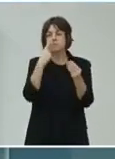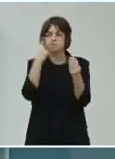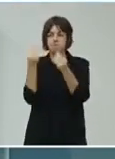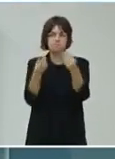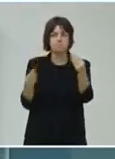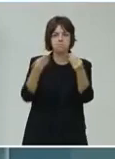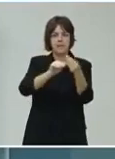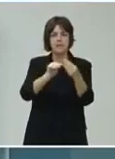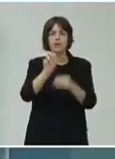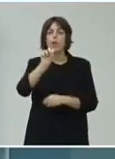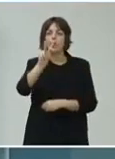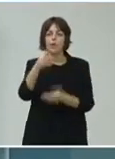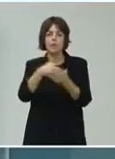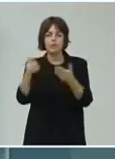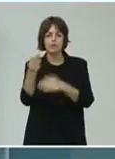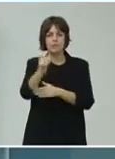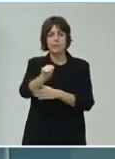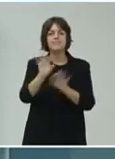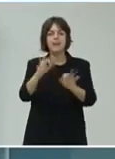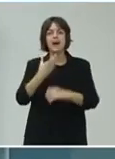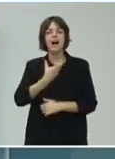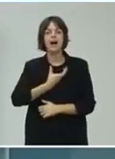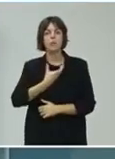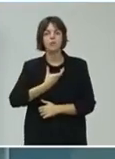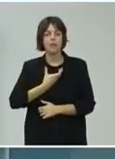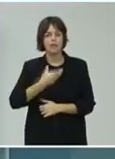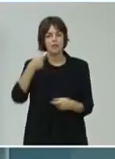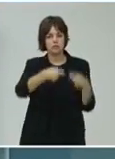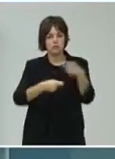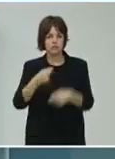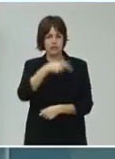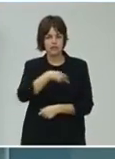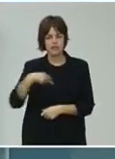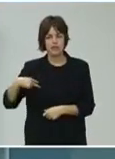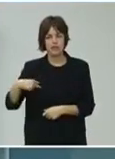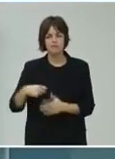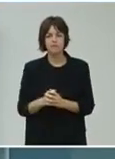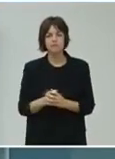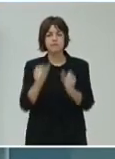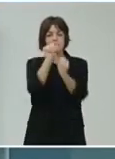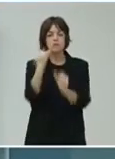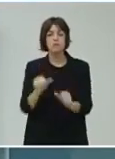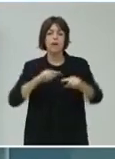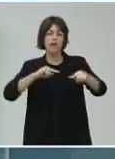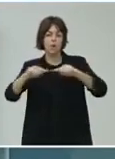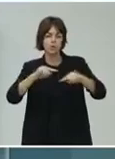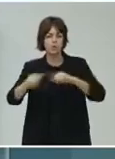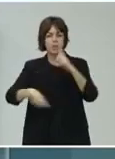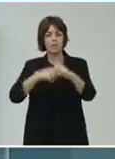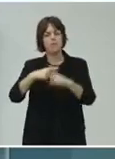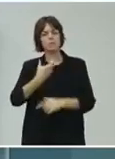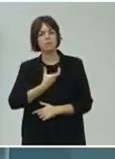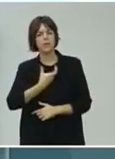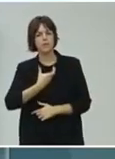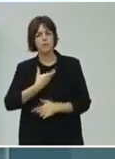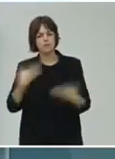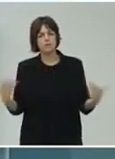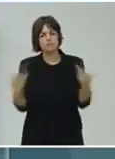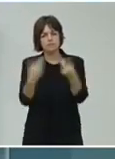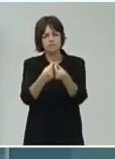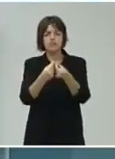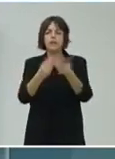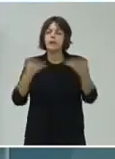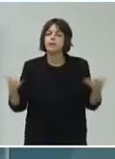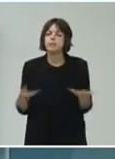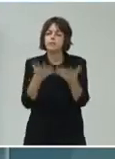la suma de otros 12 aportados por los ayuntamientos de Cantabria. De este modo, el Ejecutivo y los municipios impulsarán de esta